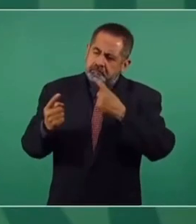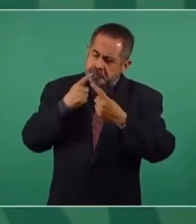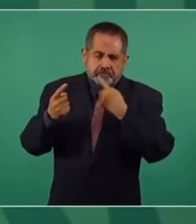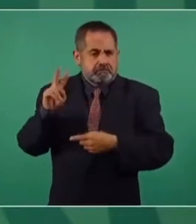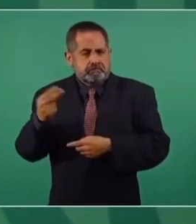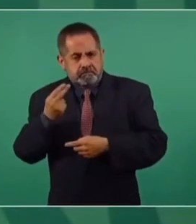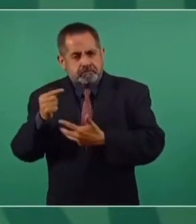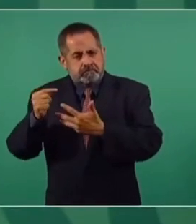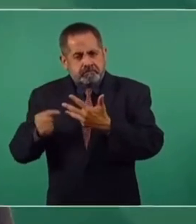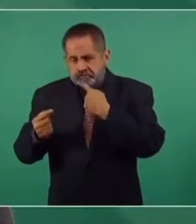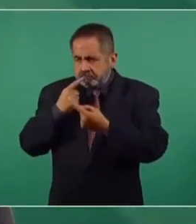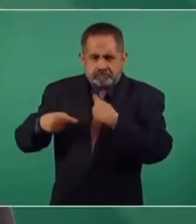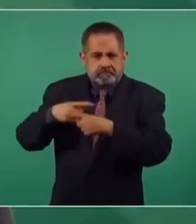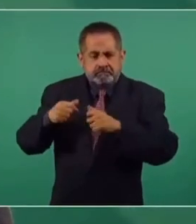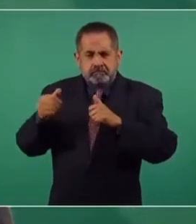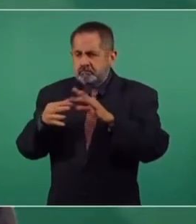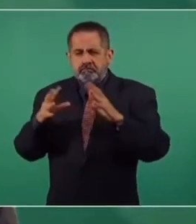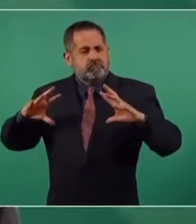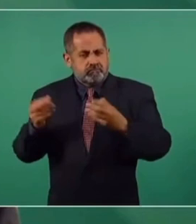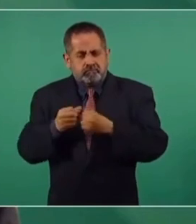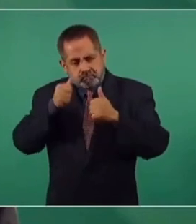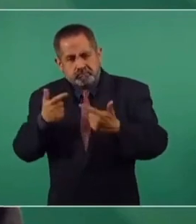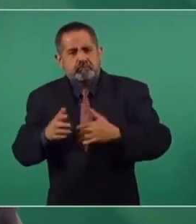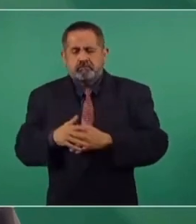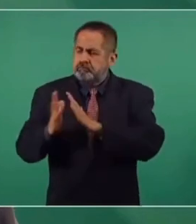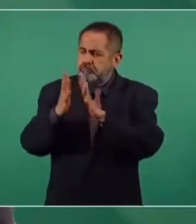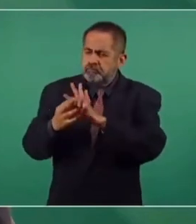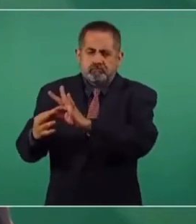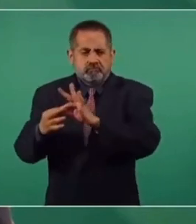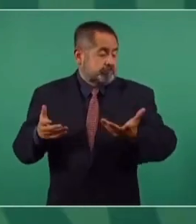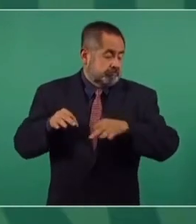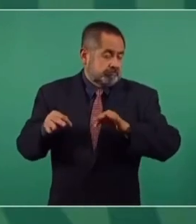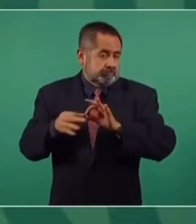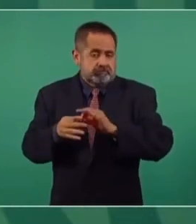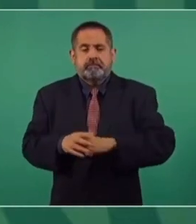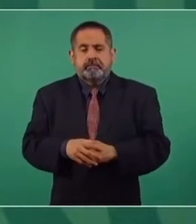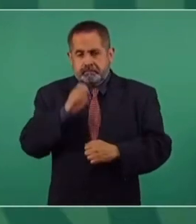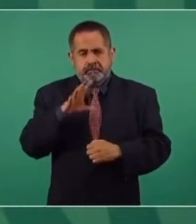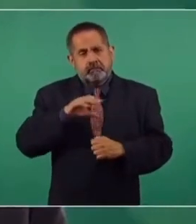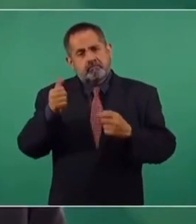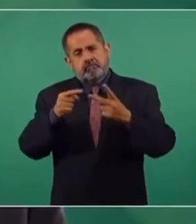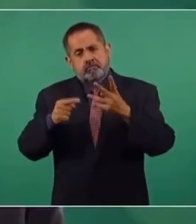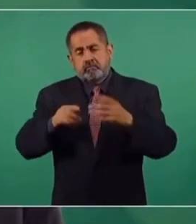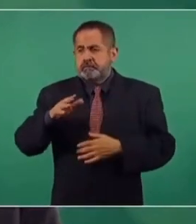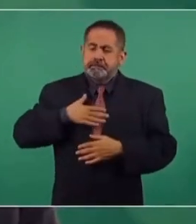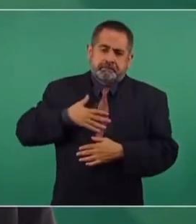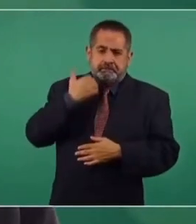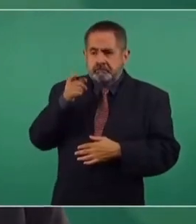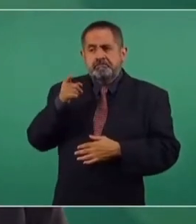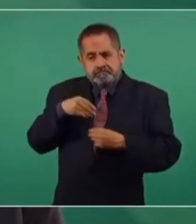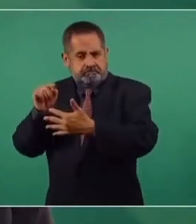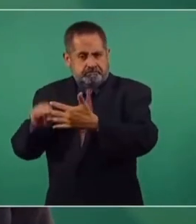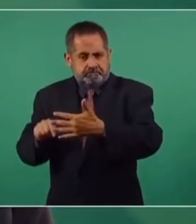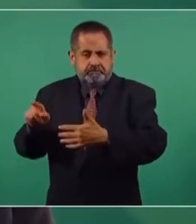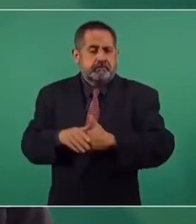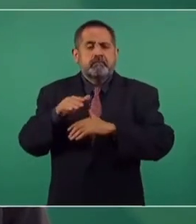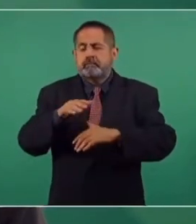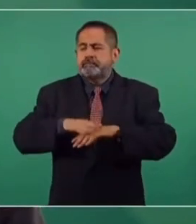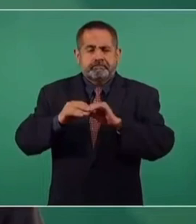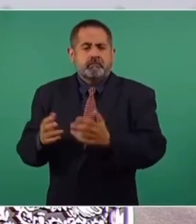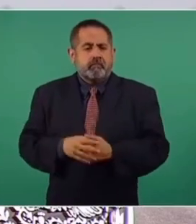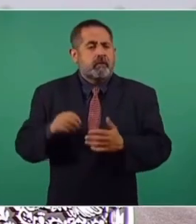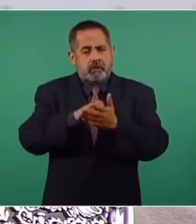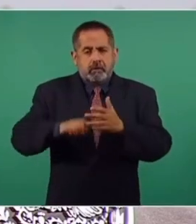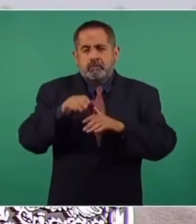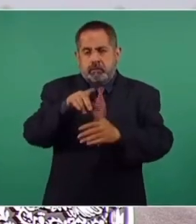requieren de una atención de Estado y hay colaboración entre poderes. Hay otros casos que a nosotros nos importa mucho que ellos conozcan de manera